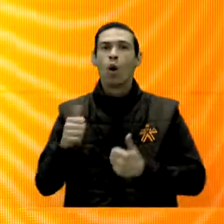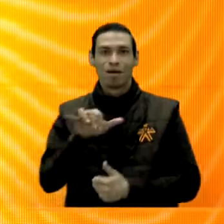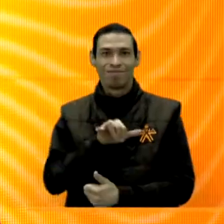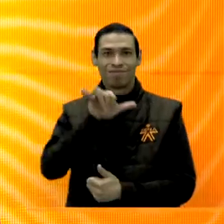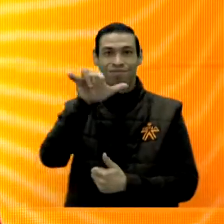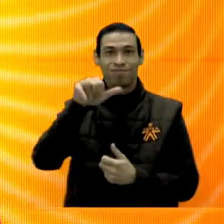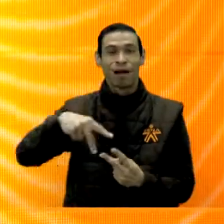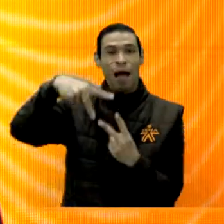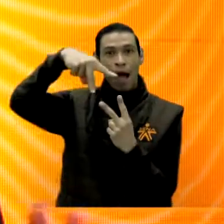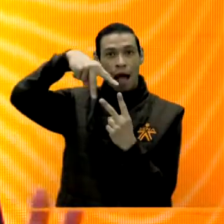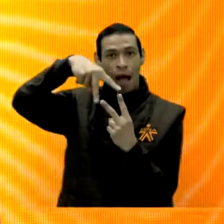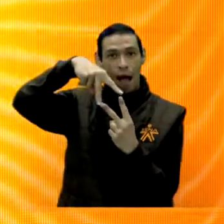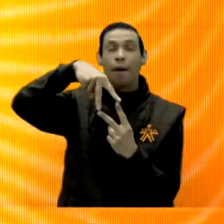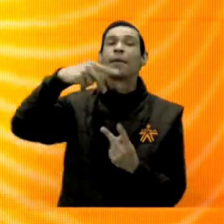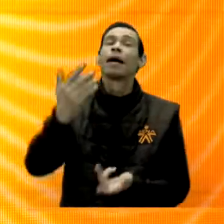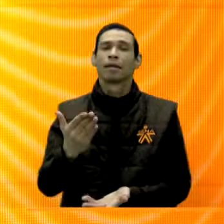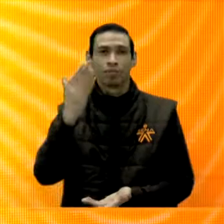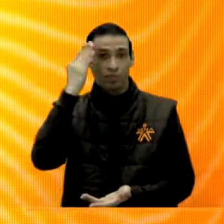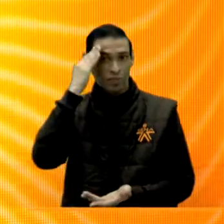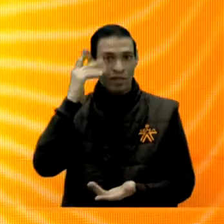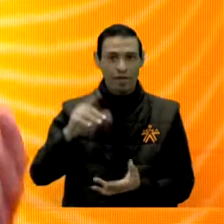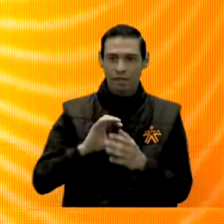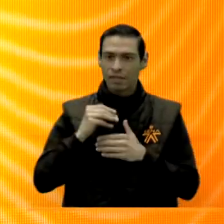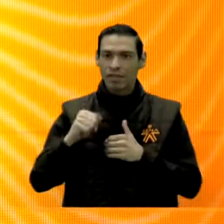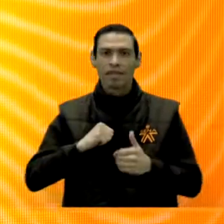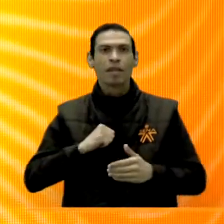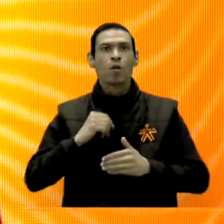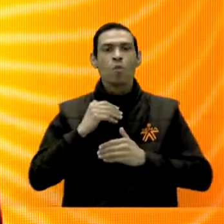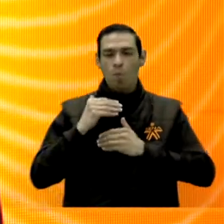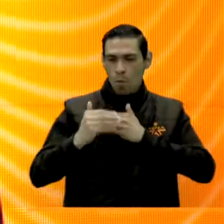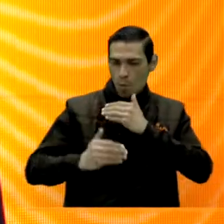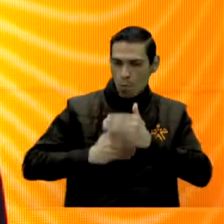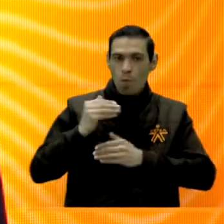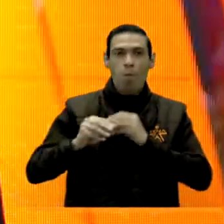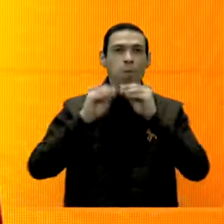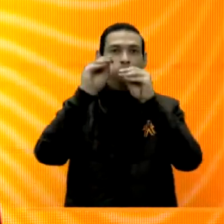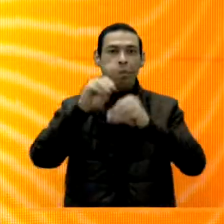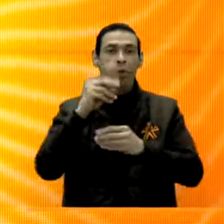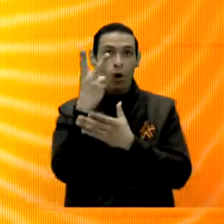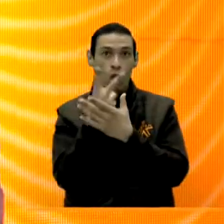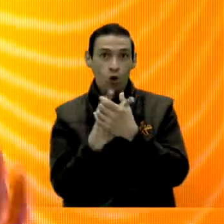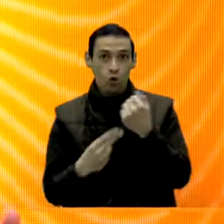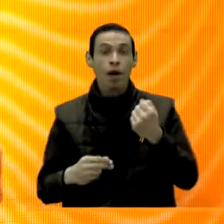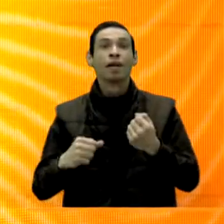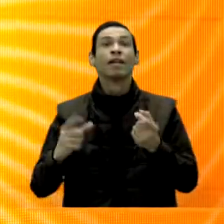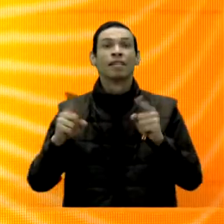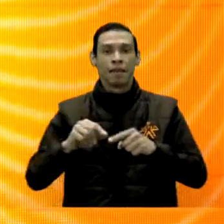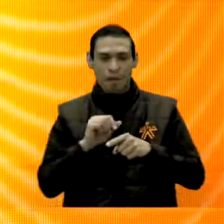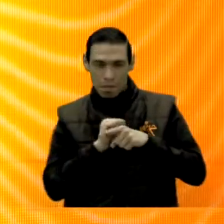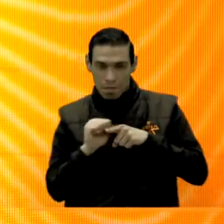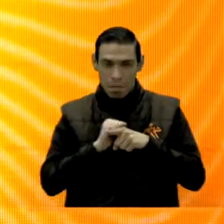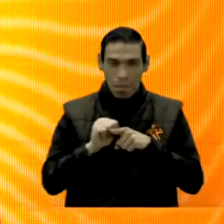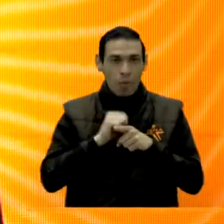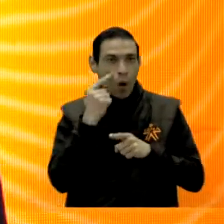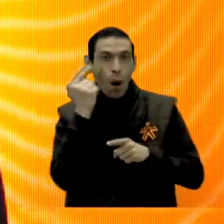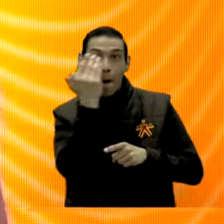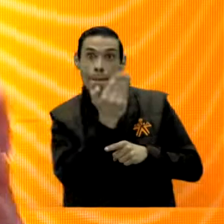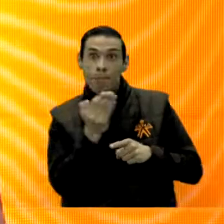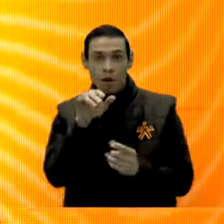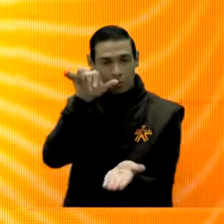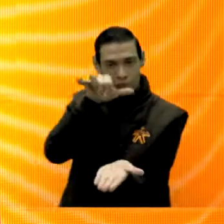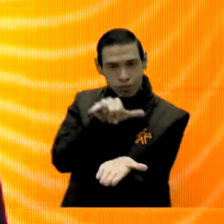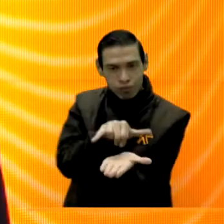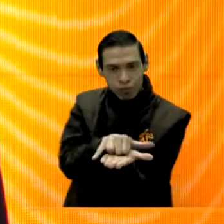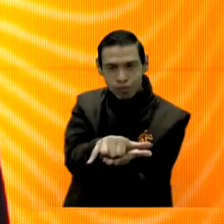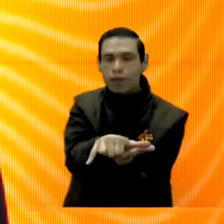que saben, tenemos un gran proceso de formación dual. Sin embargo, estamos trabajando en un proyecto de simuladores de aterrizaje donde